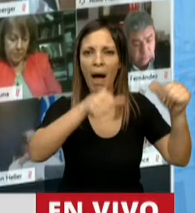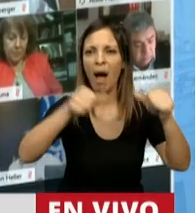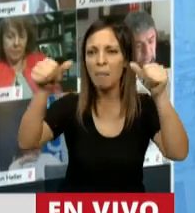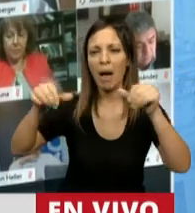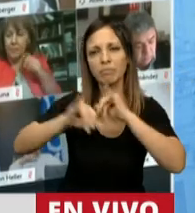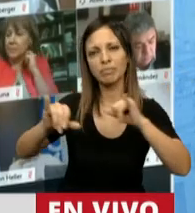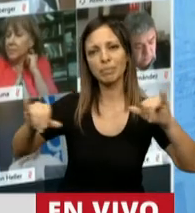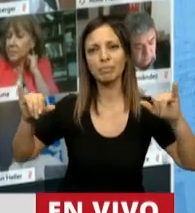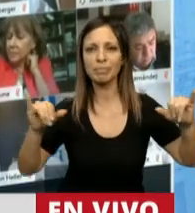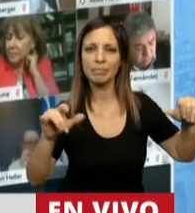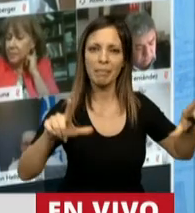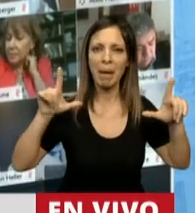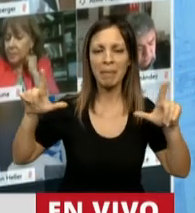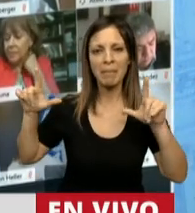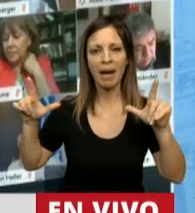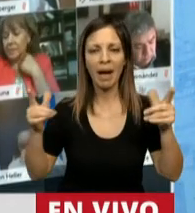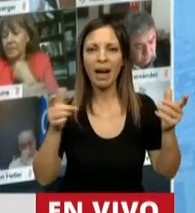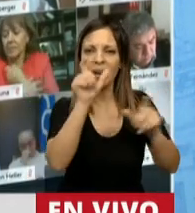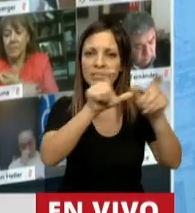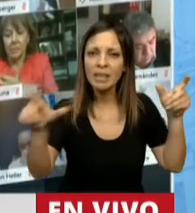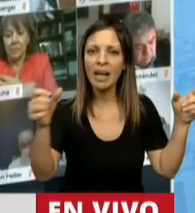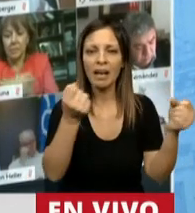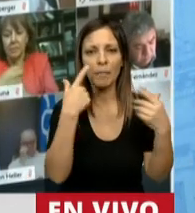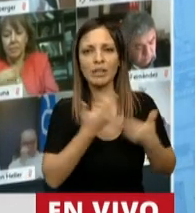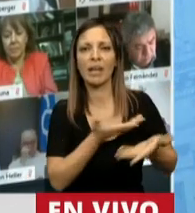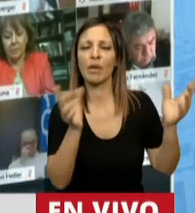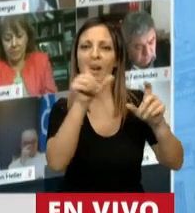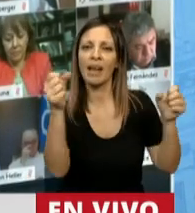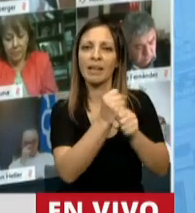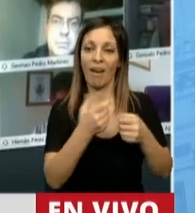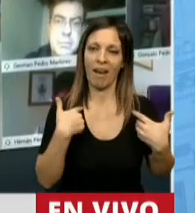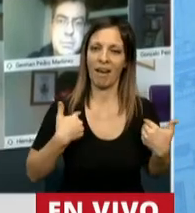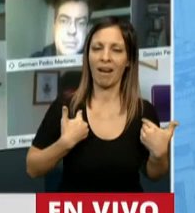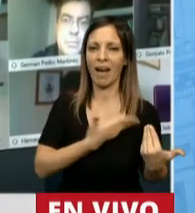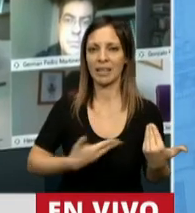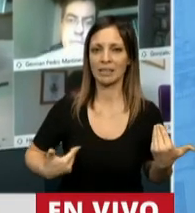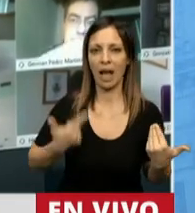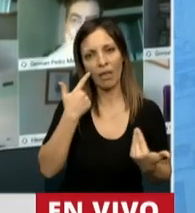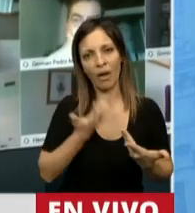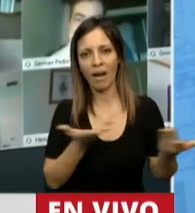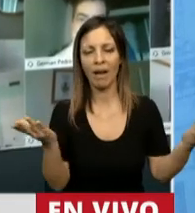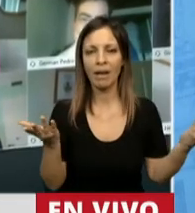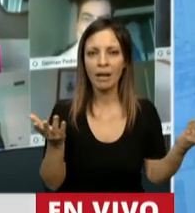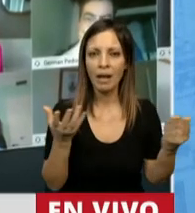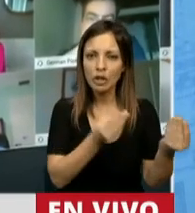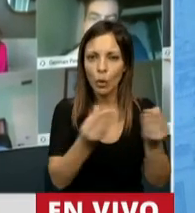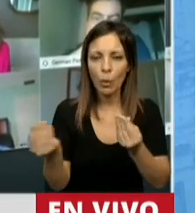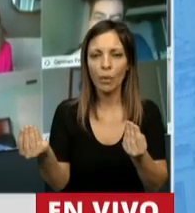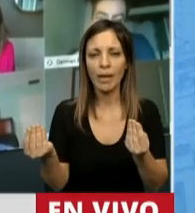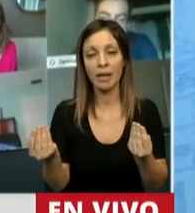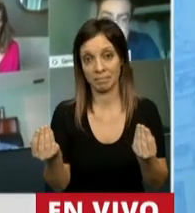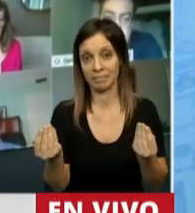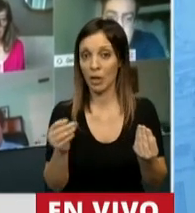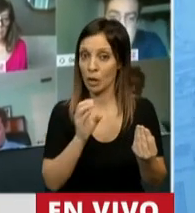cartelería enrostrándole a los trabajadores y a las empresas la ayuda del Estado, cuando paradójicamente en